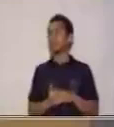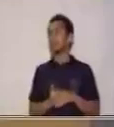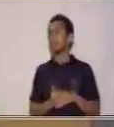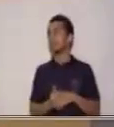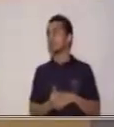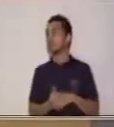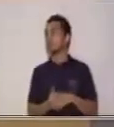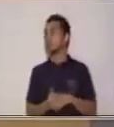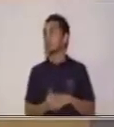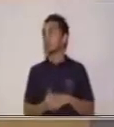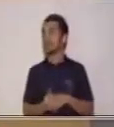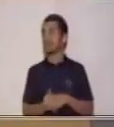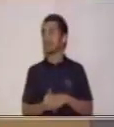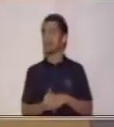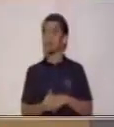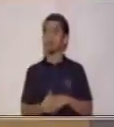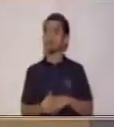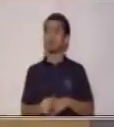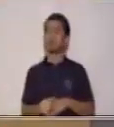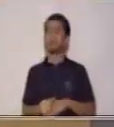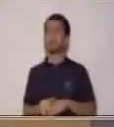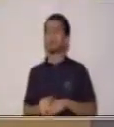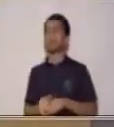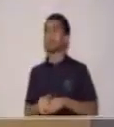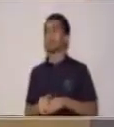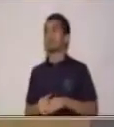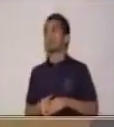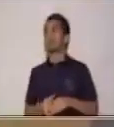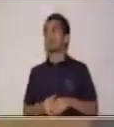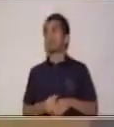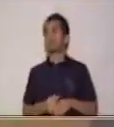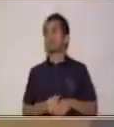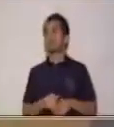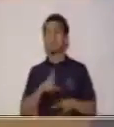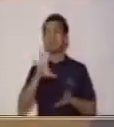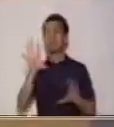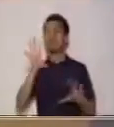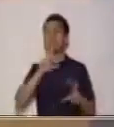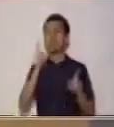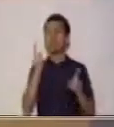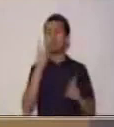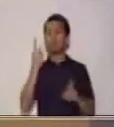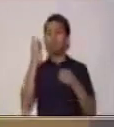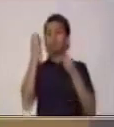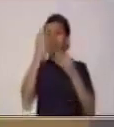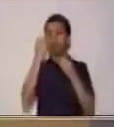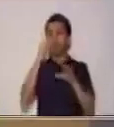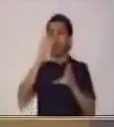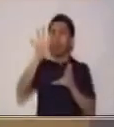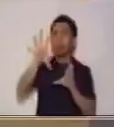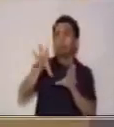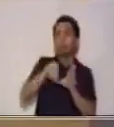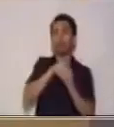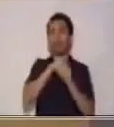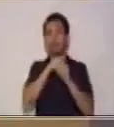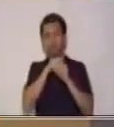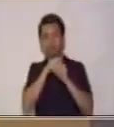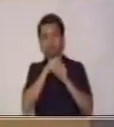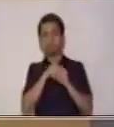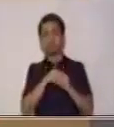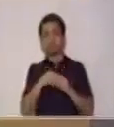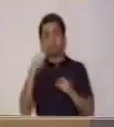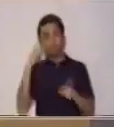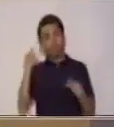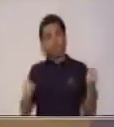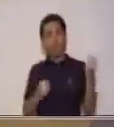voy a explicar yo qué es. Pero esta parte es adicional, es algo que va a complementar la imagen que